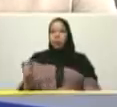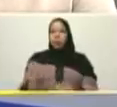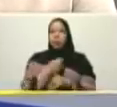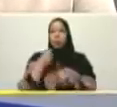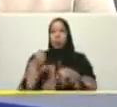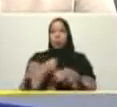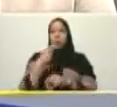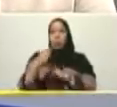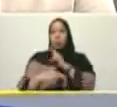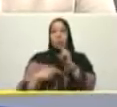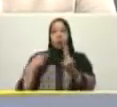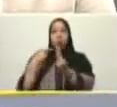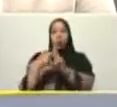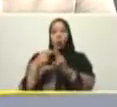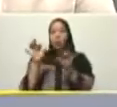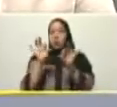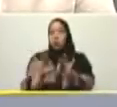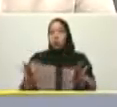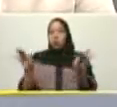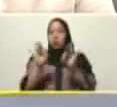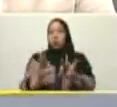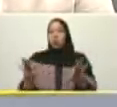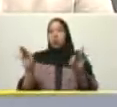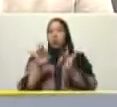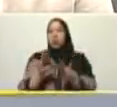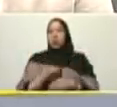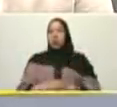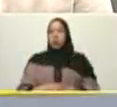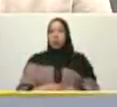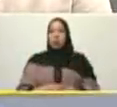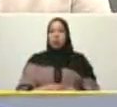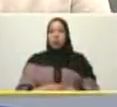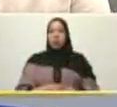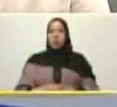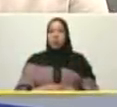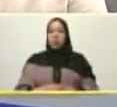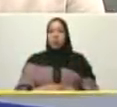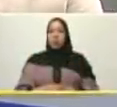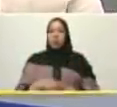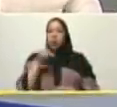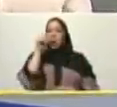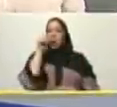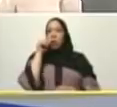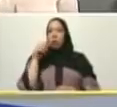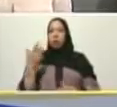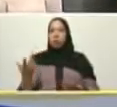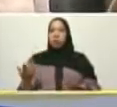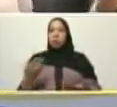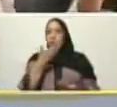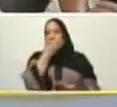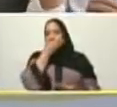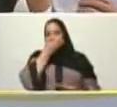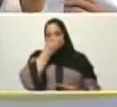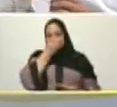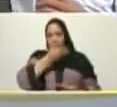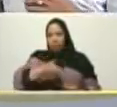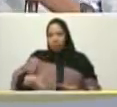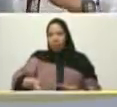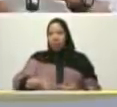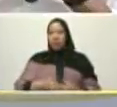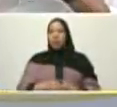Puerto la Cruz no tiene nada que decirme por allá Nelson Moreno Nelson Moreno ¿qué me dice? quítate la máscara Nelson Moreno